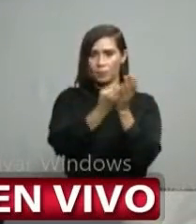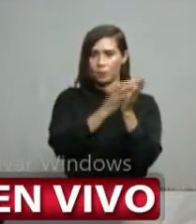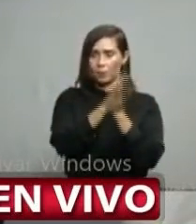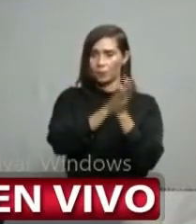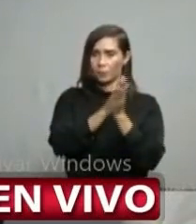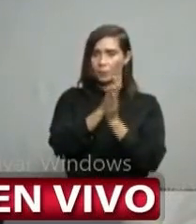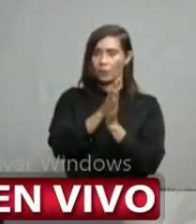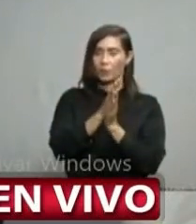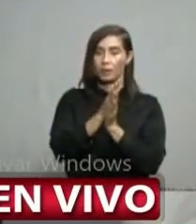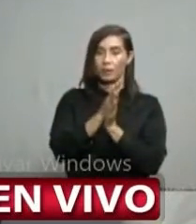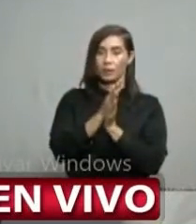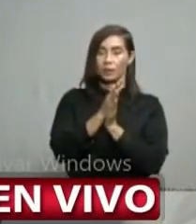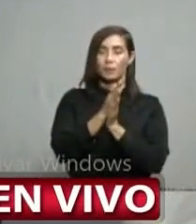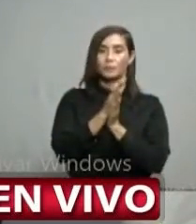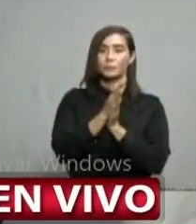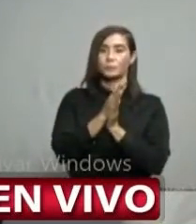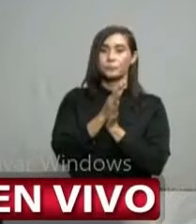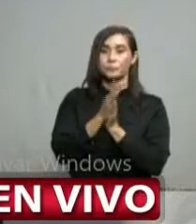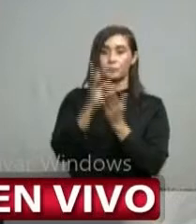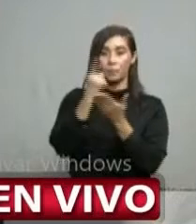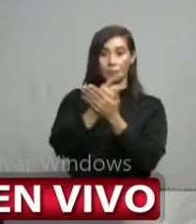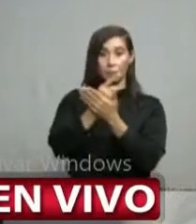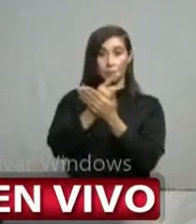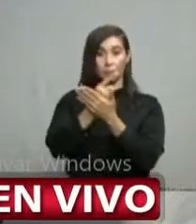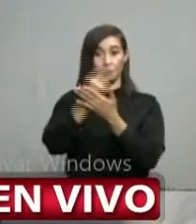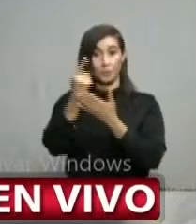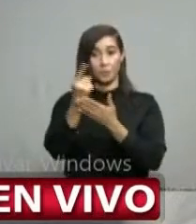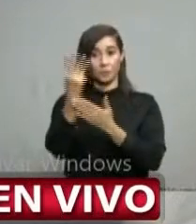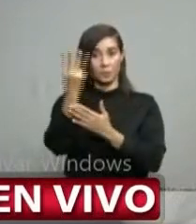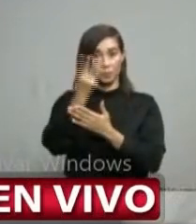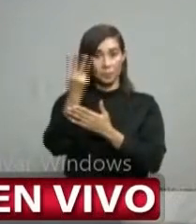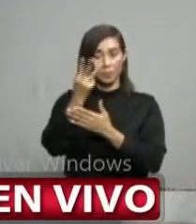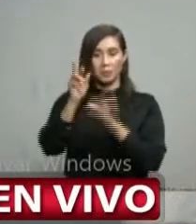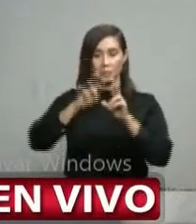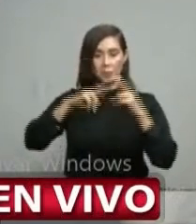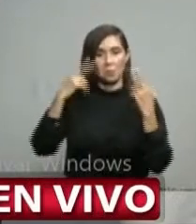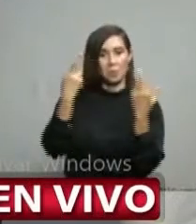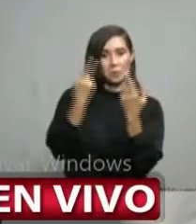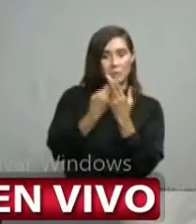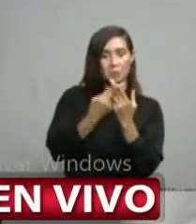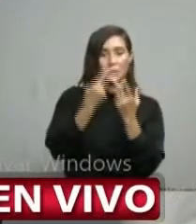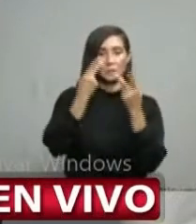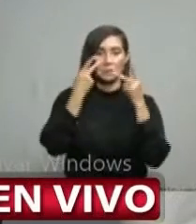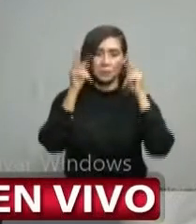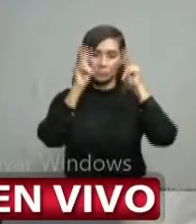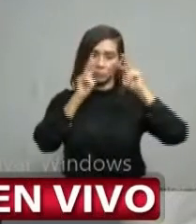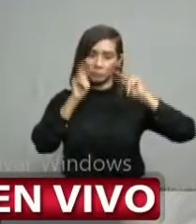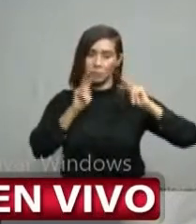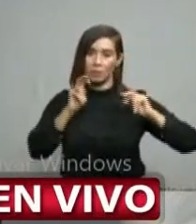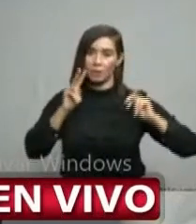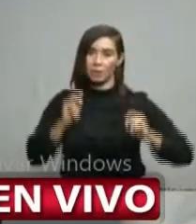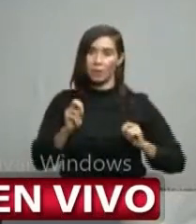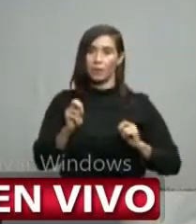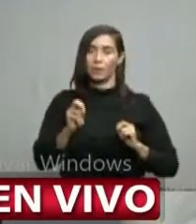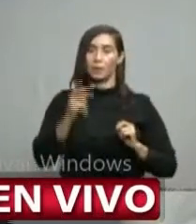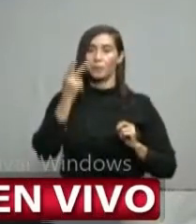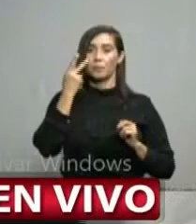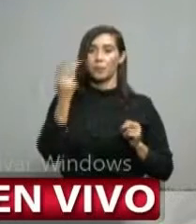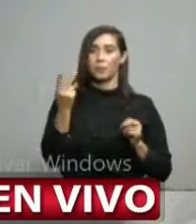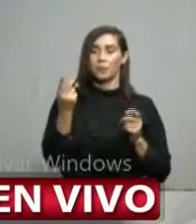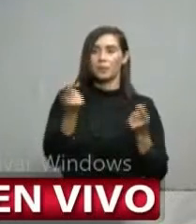nosotros vamos el próximo miércoles a hacer unos resúmenes acerca del